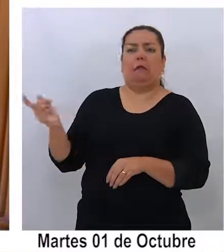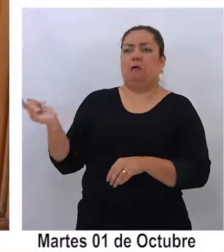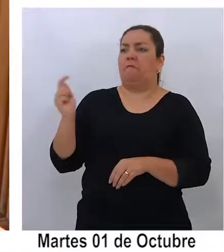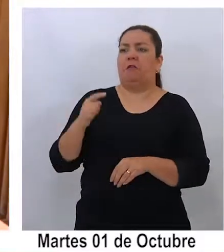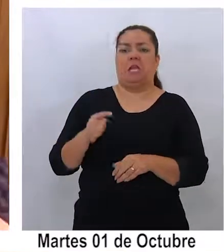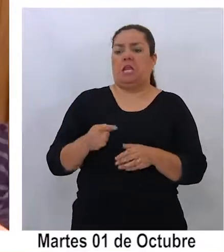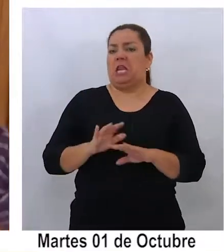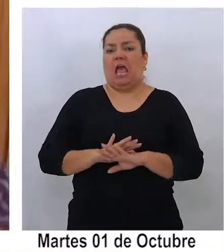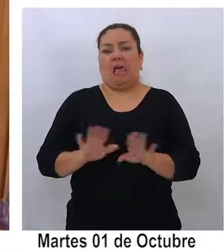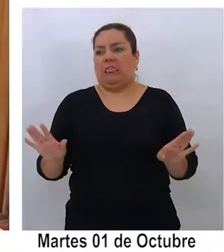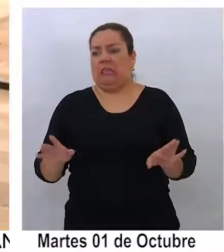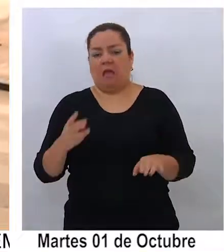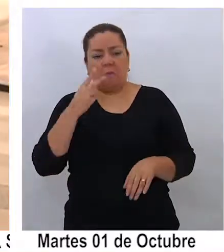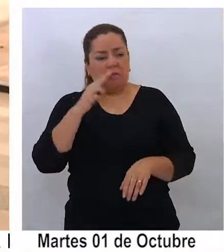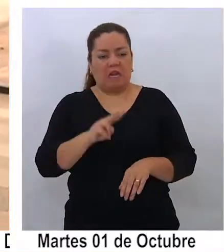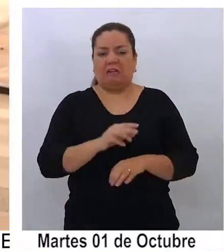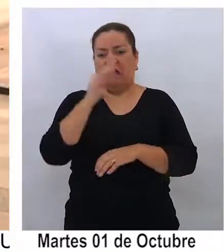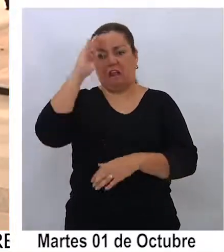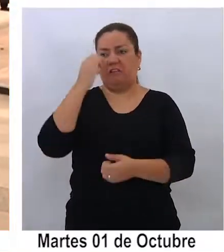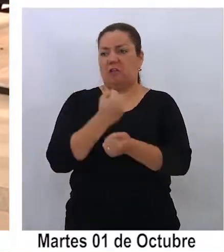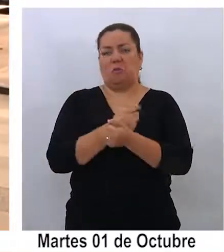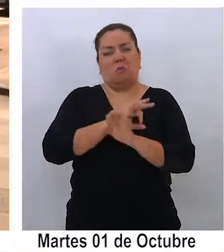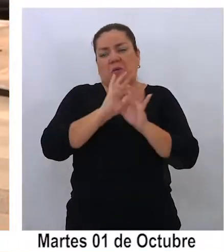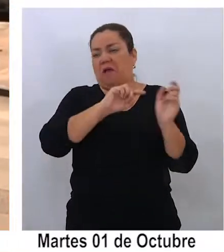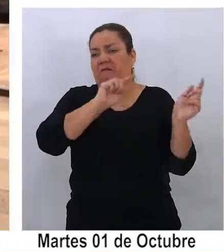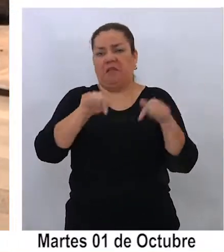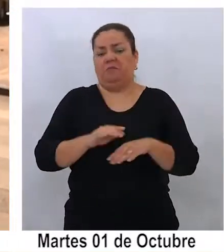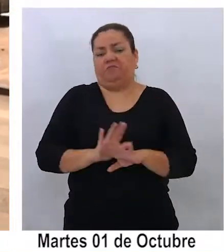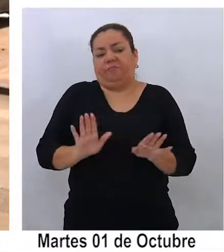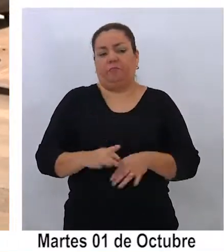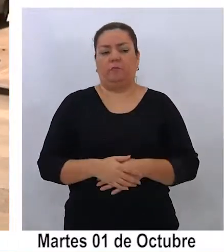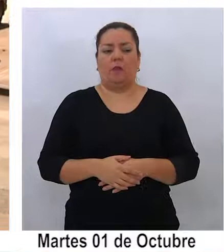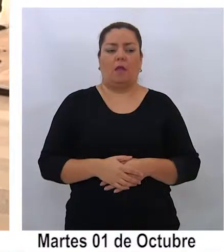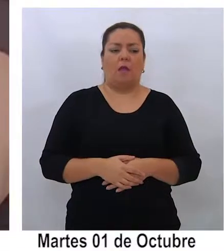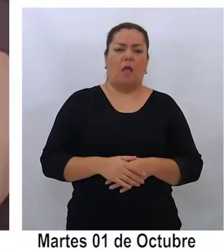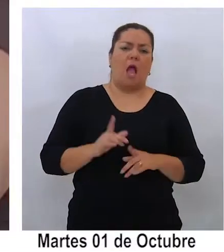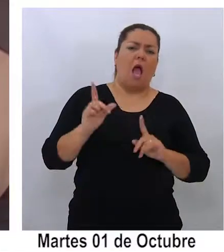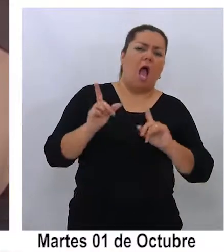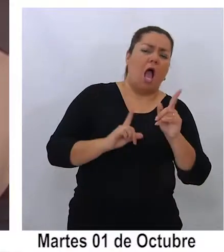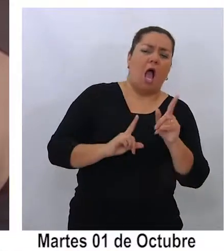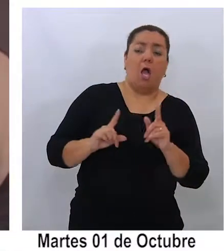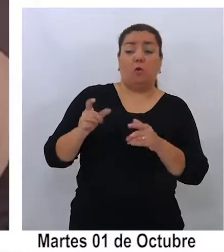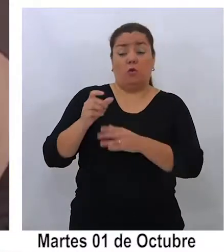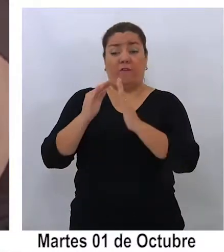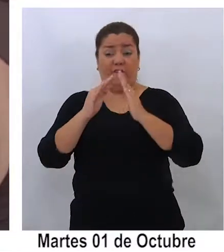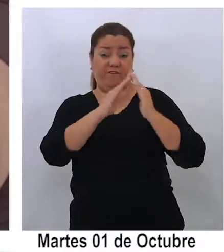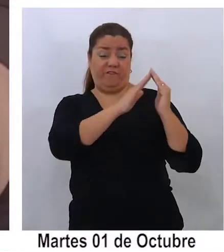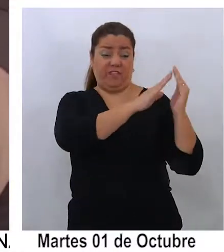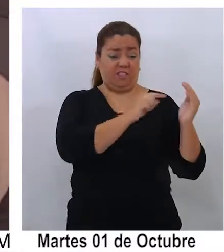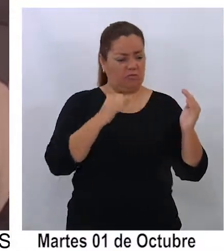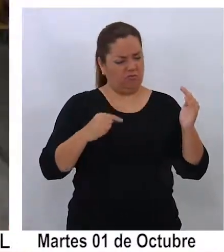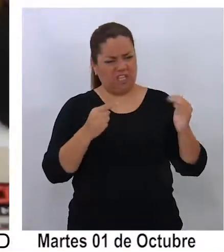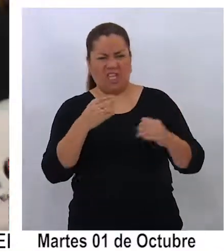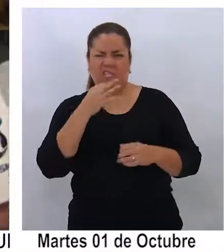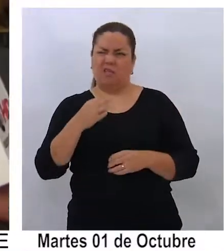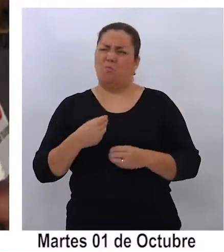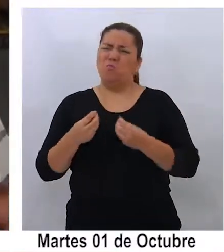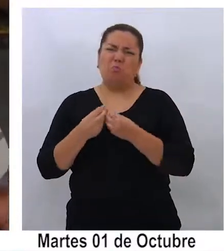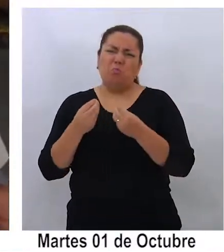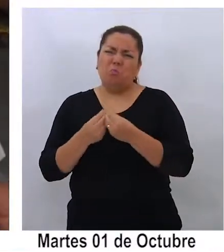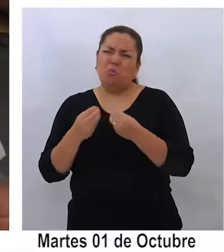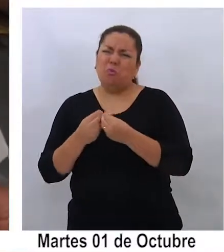viene el Carabineros, vienen una de las mil. Algunos vecinos critican la alta presencia de inmigrantes en el sector. ...de